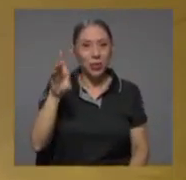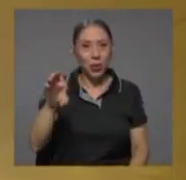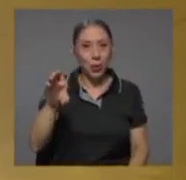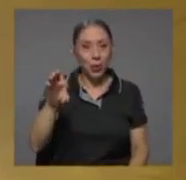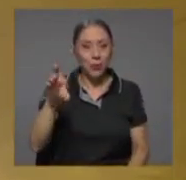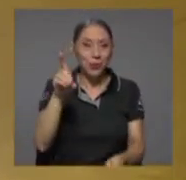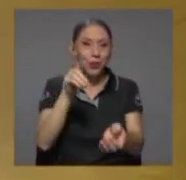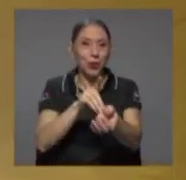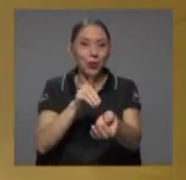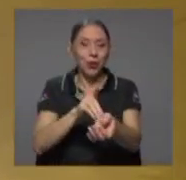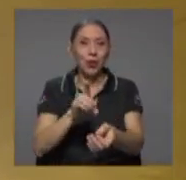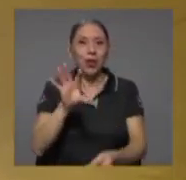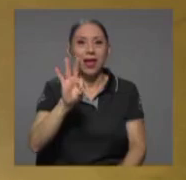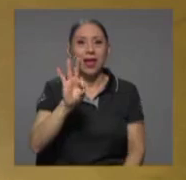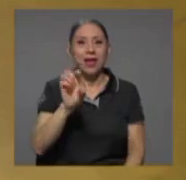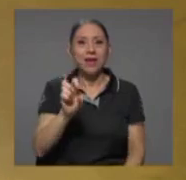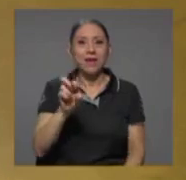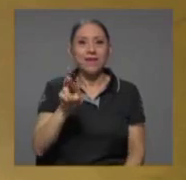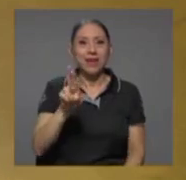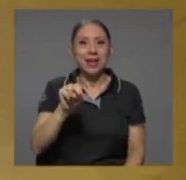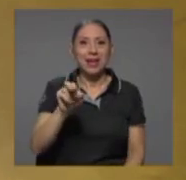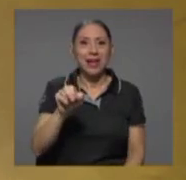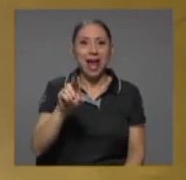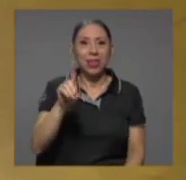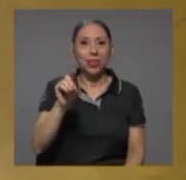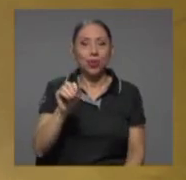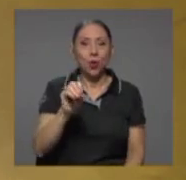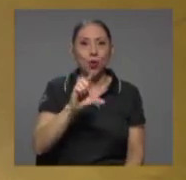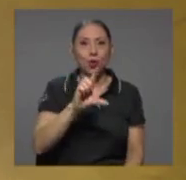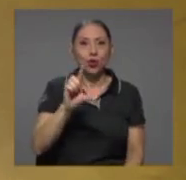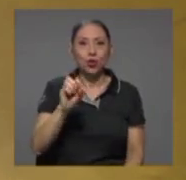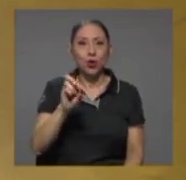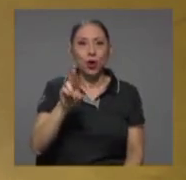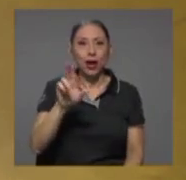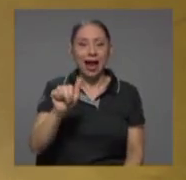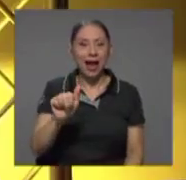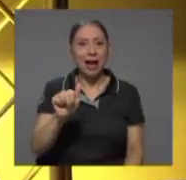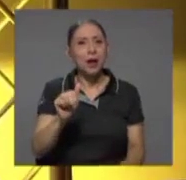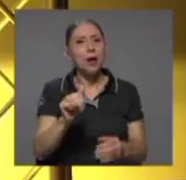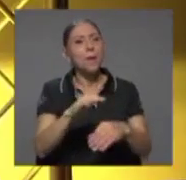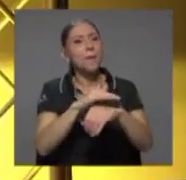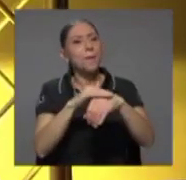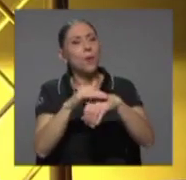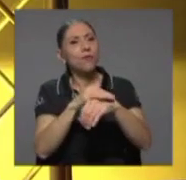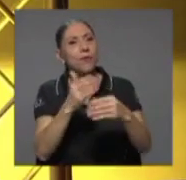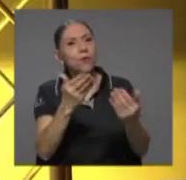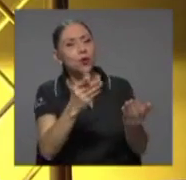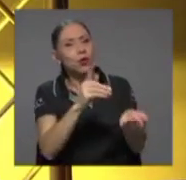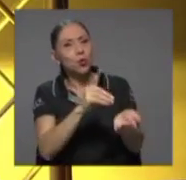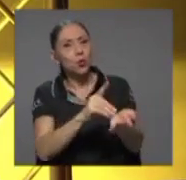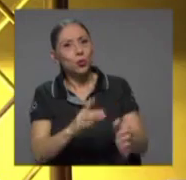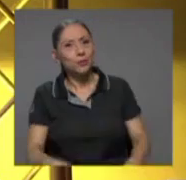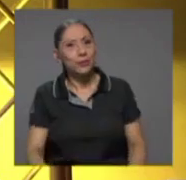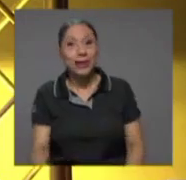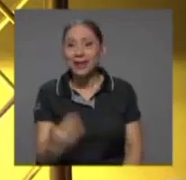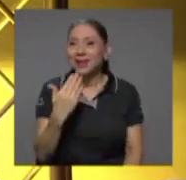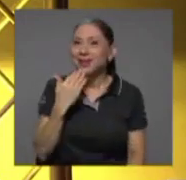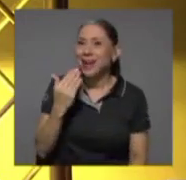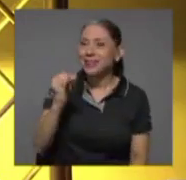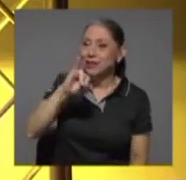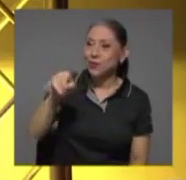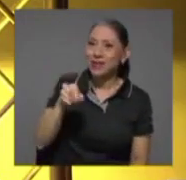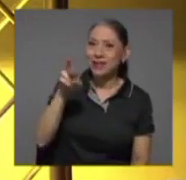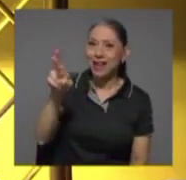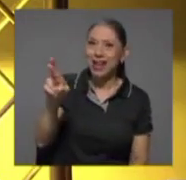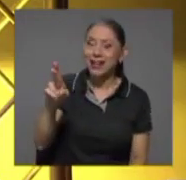el doctor Fernando Yorca por favor doctor muchas gracias Juan Rafael encantado de estar aquí